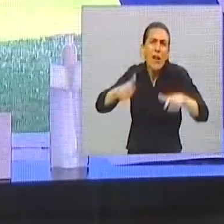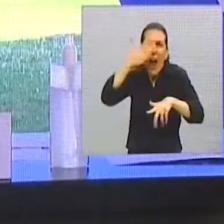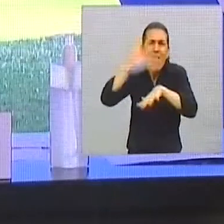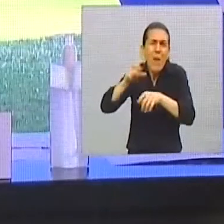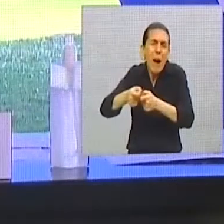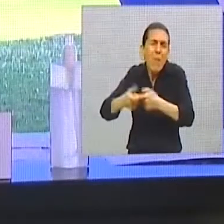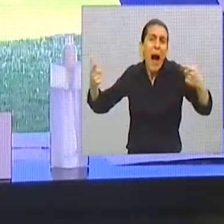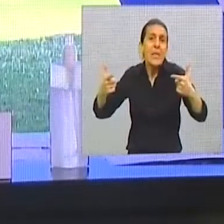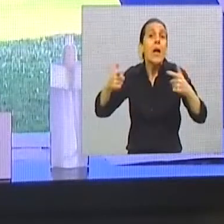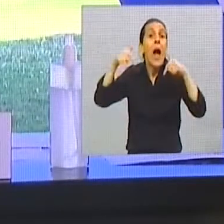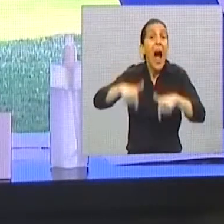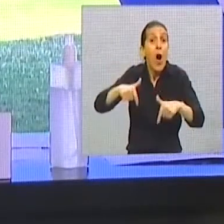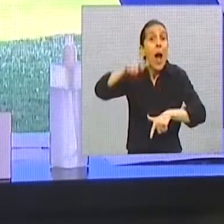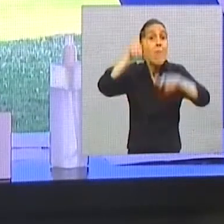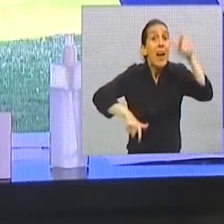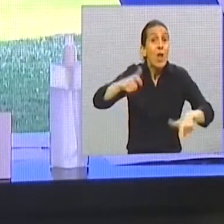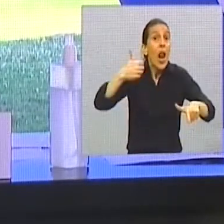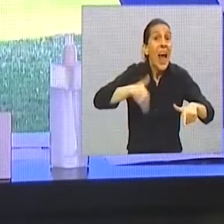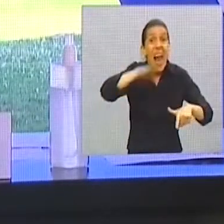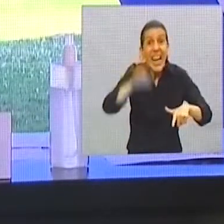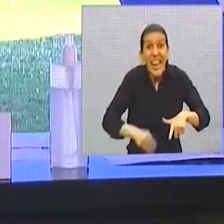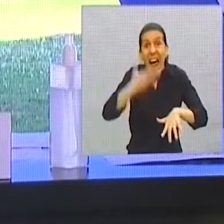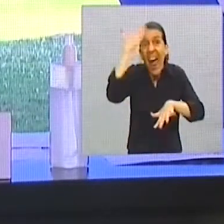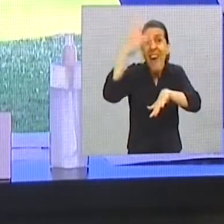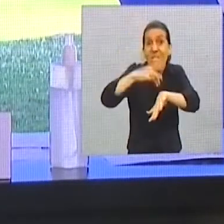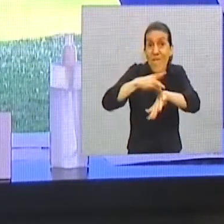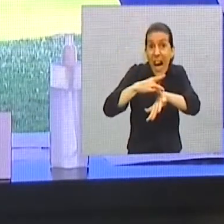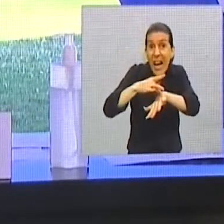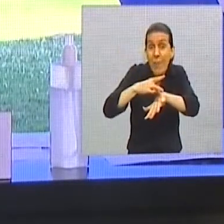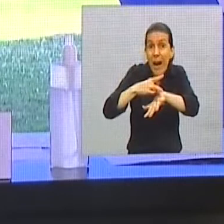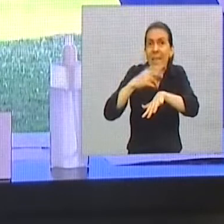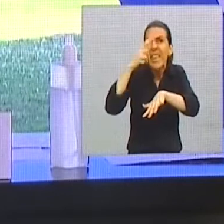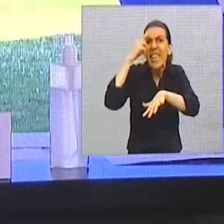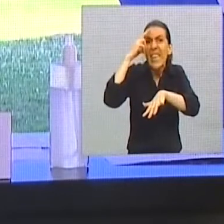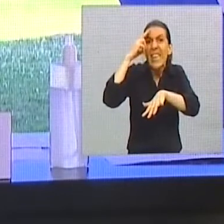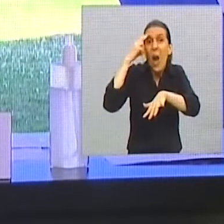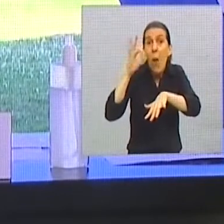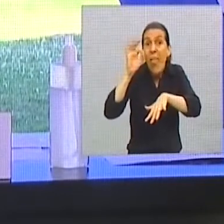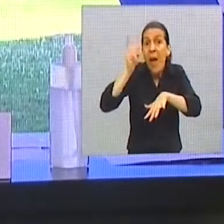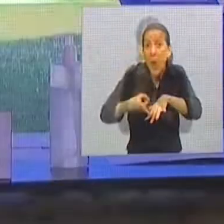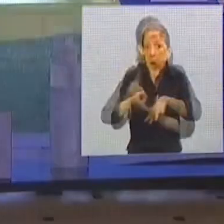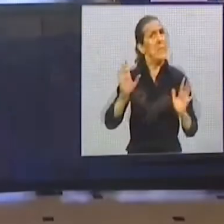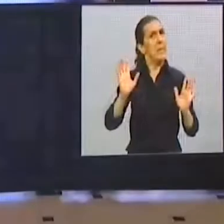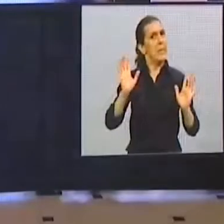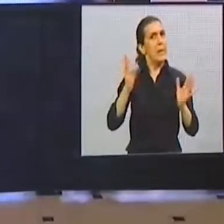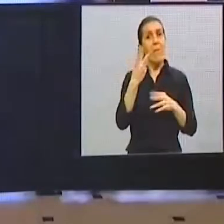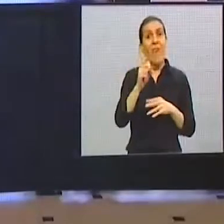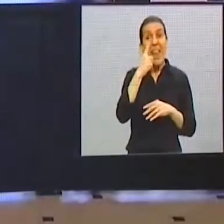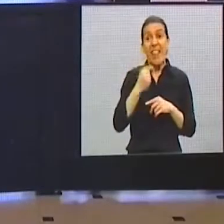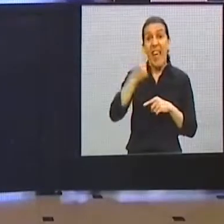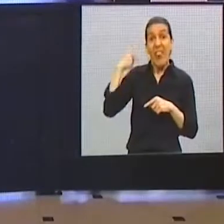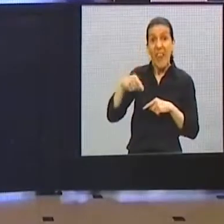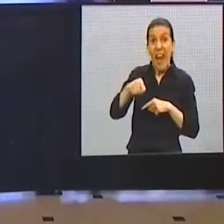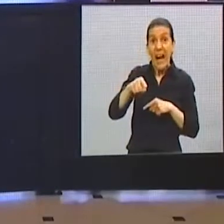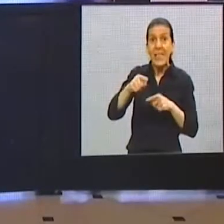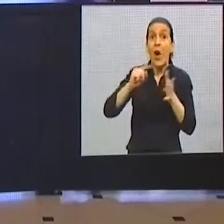No hubo sorpresas en los anuncios, sí algo de demora, pero no sorpresas, tal como se esperaba, el presidente endureció